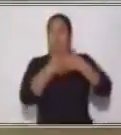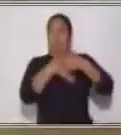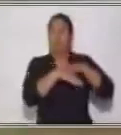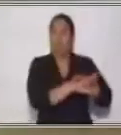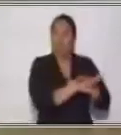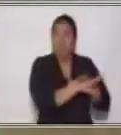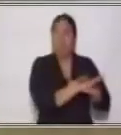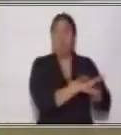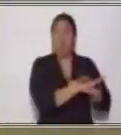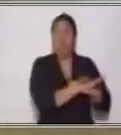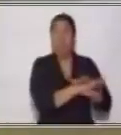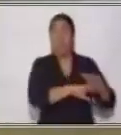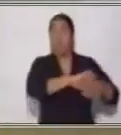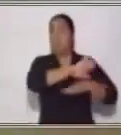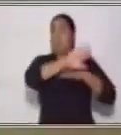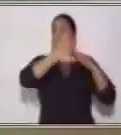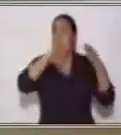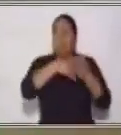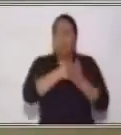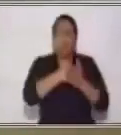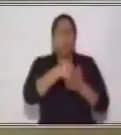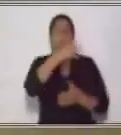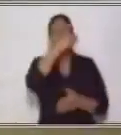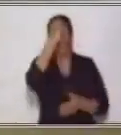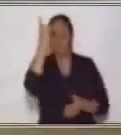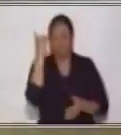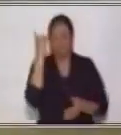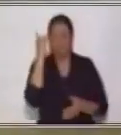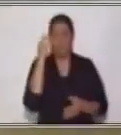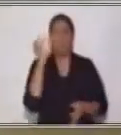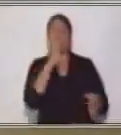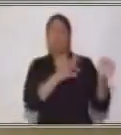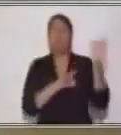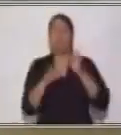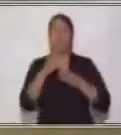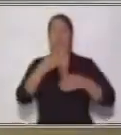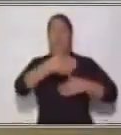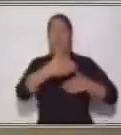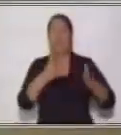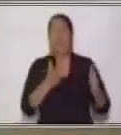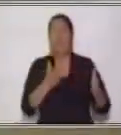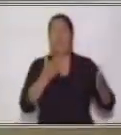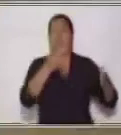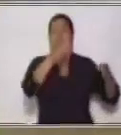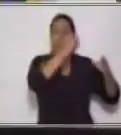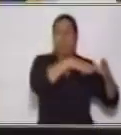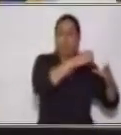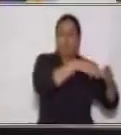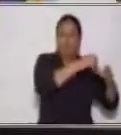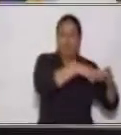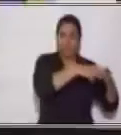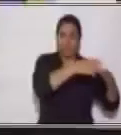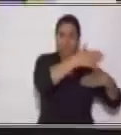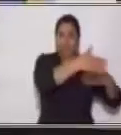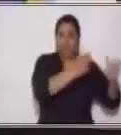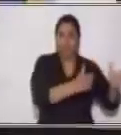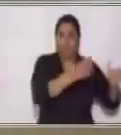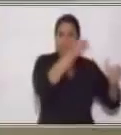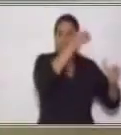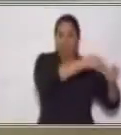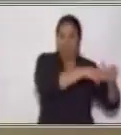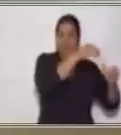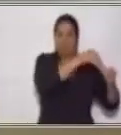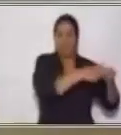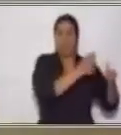en tu portafolio de Aprendo en Casa o en tu casa de Aprendo en Casa. ¿Verdad? Para que todo esté ordenado,